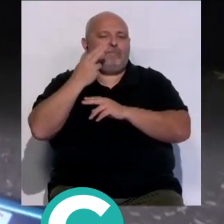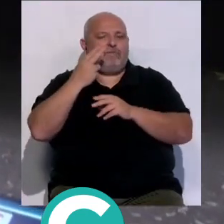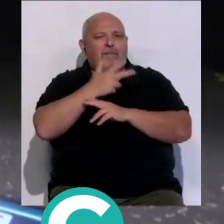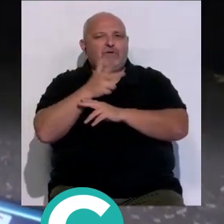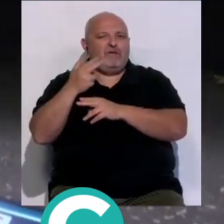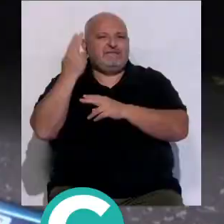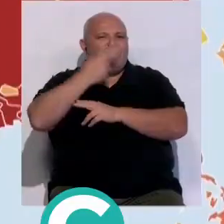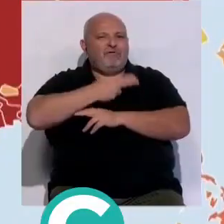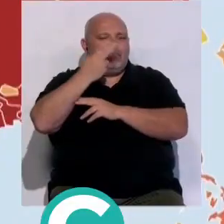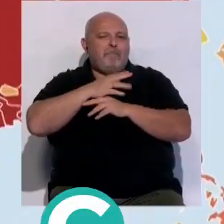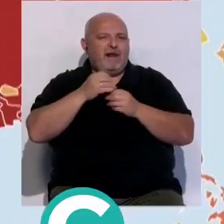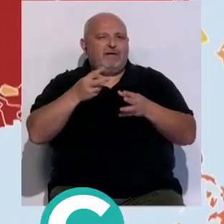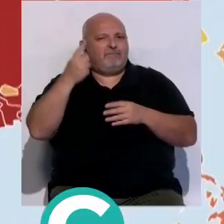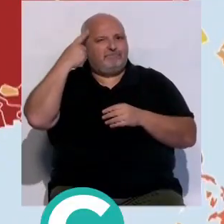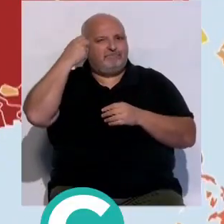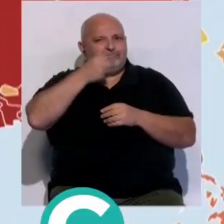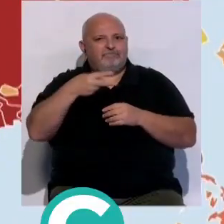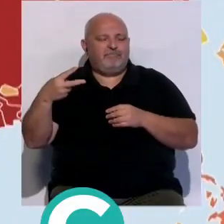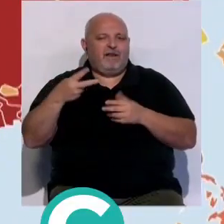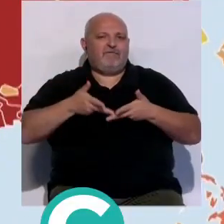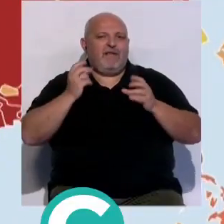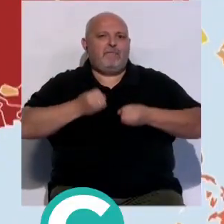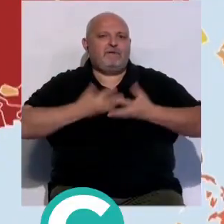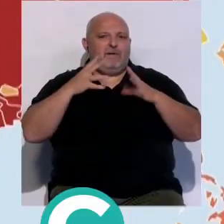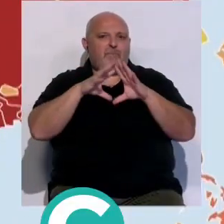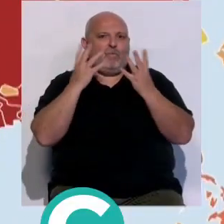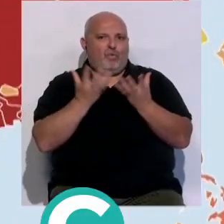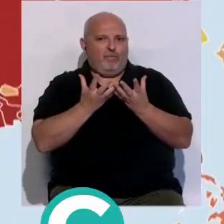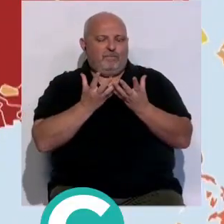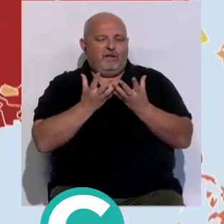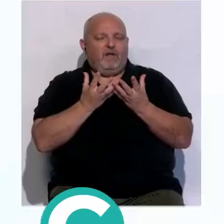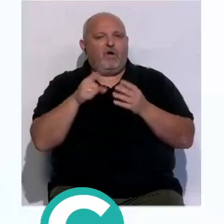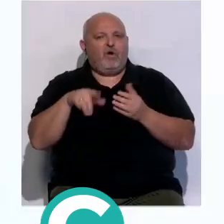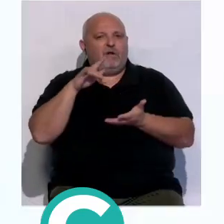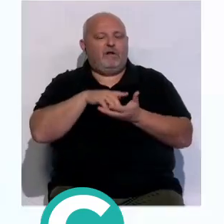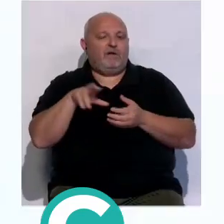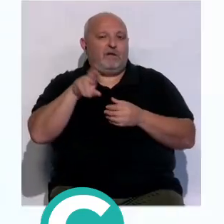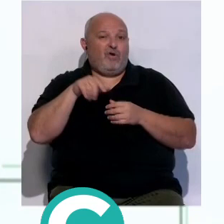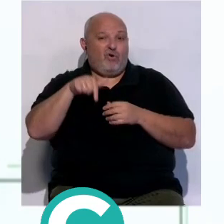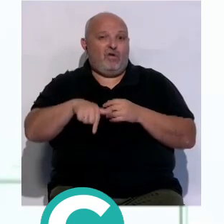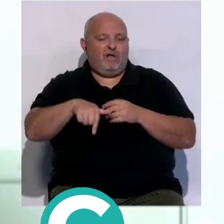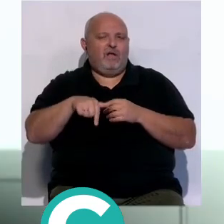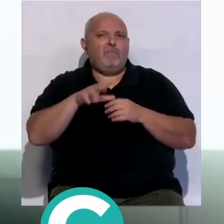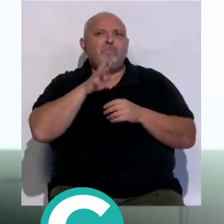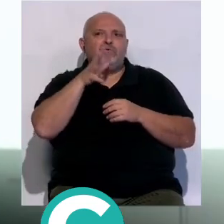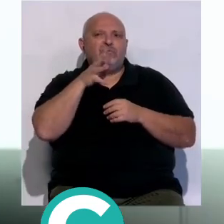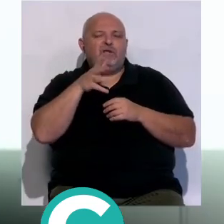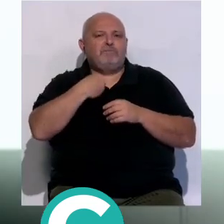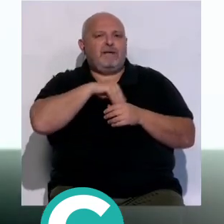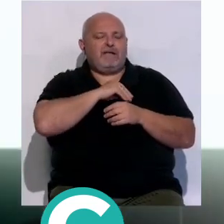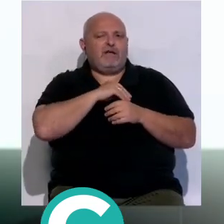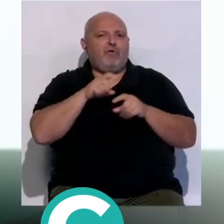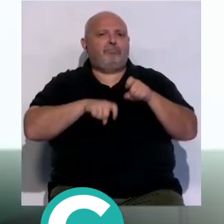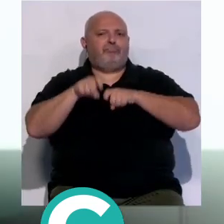realiza su baremo para conocer la libertad de prensa en el mundo Hoy tenemos que repetir aquí el porqué España